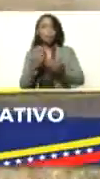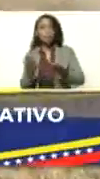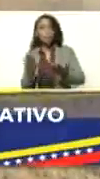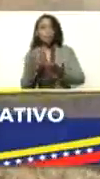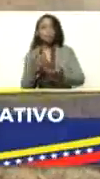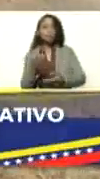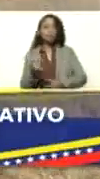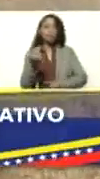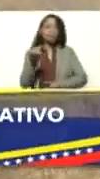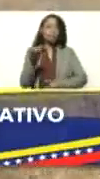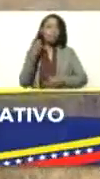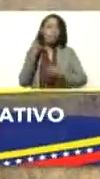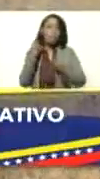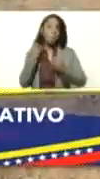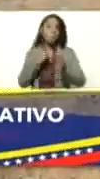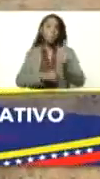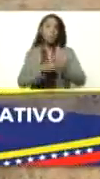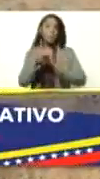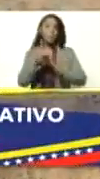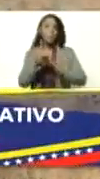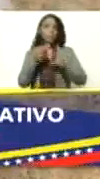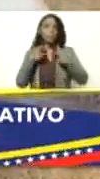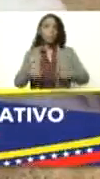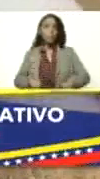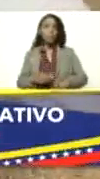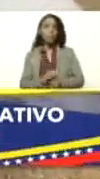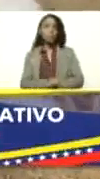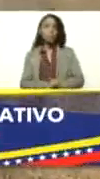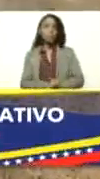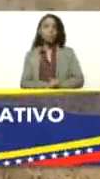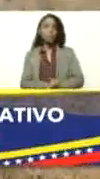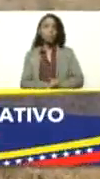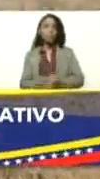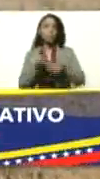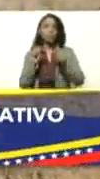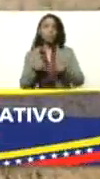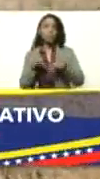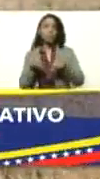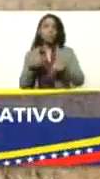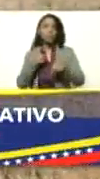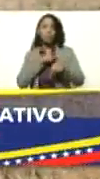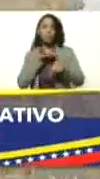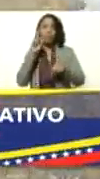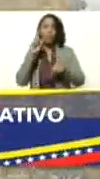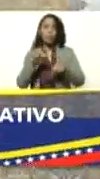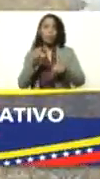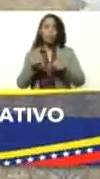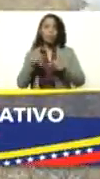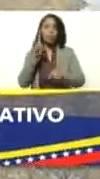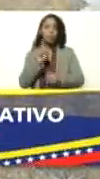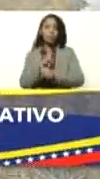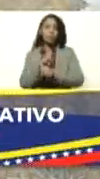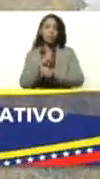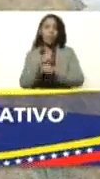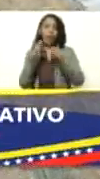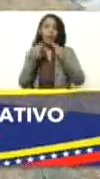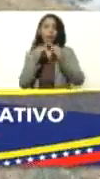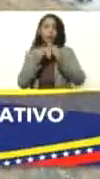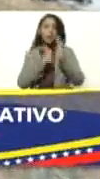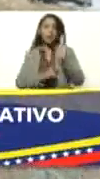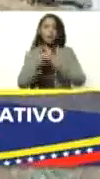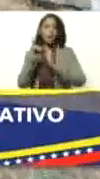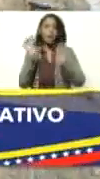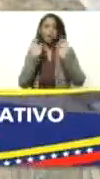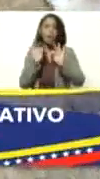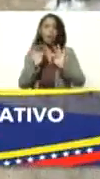indispensable para el desarrollo de la humanidad. Acá somos también la única granja que desarrollamos de manera